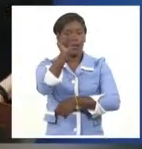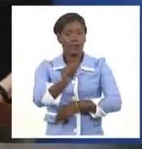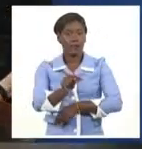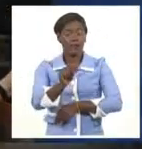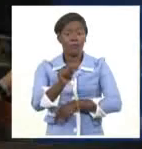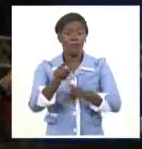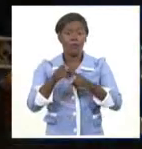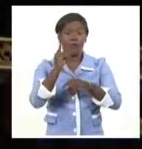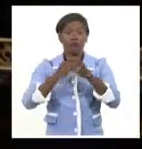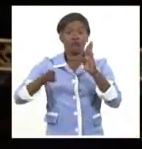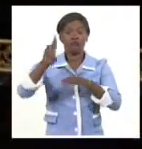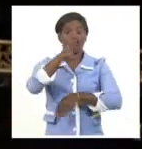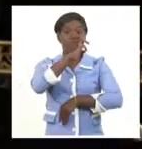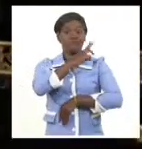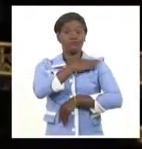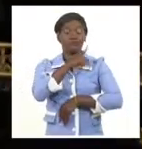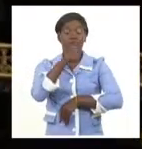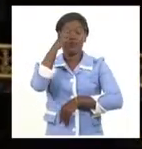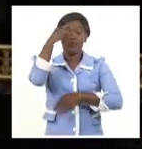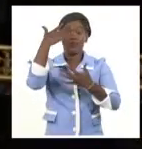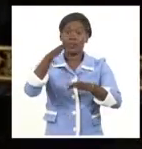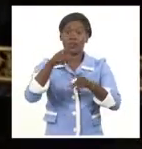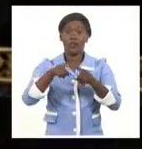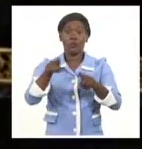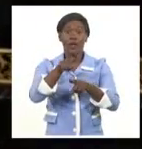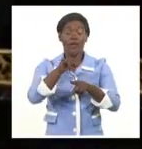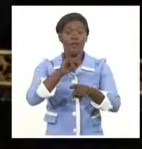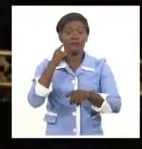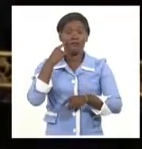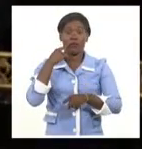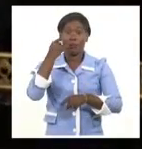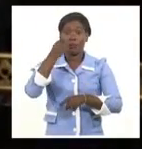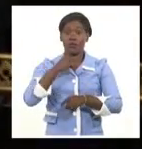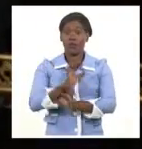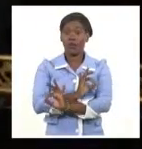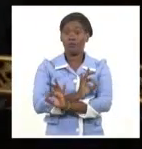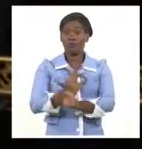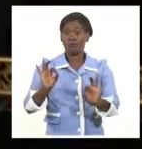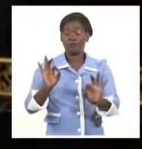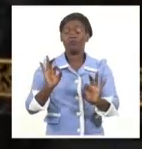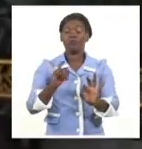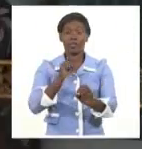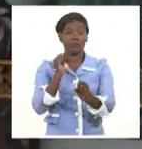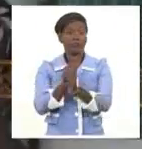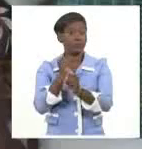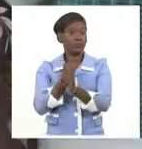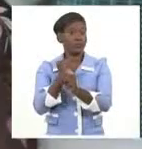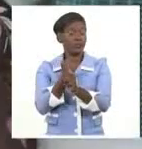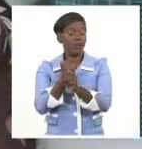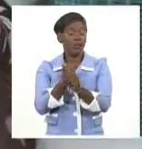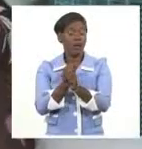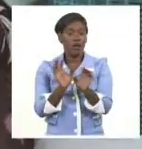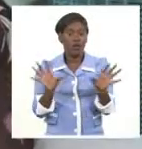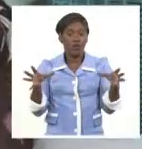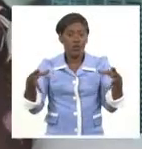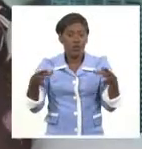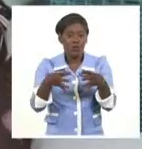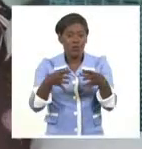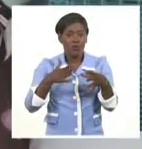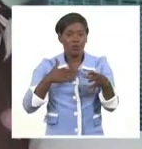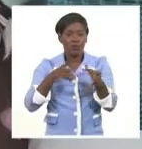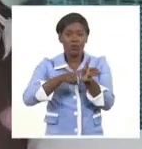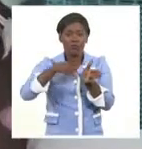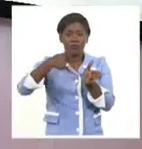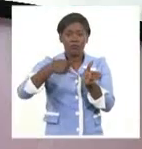doctora Yamila González, quien se ganó el respeto y la admiración dentro y fuera de Cuba por su labor como miembro de la Comisión Redactora del Proyecto de